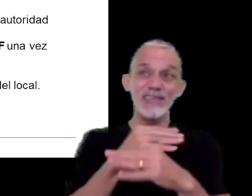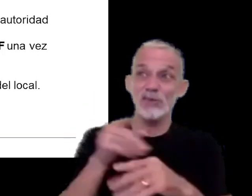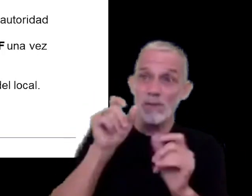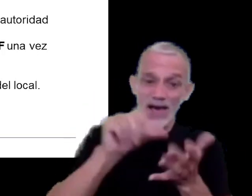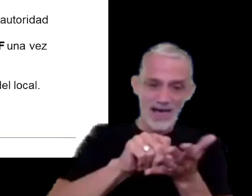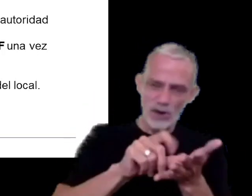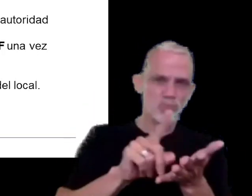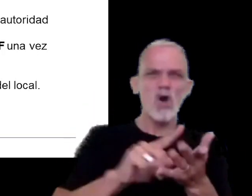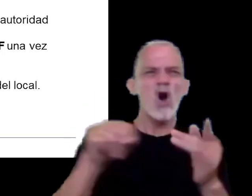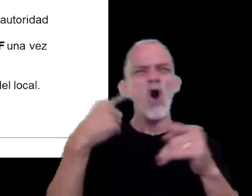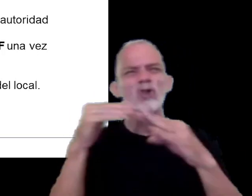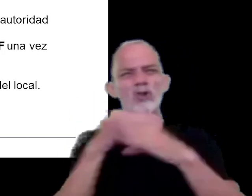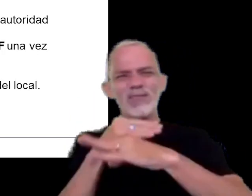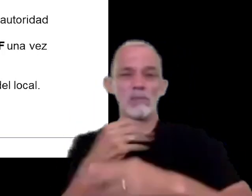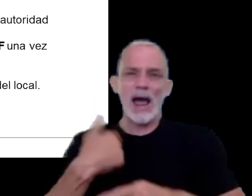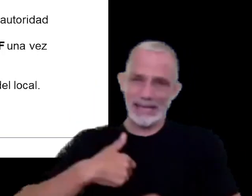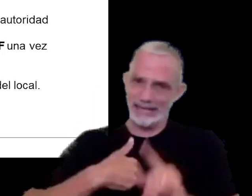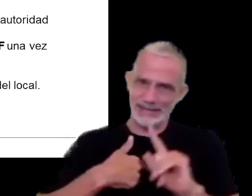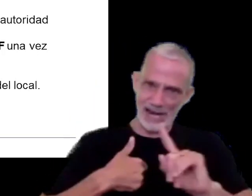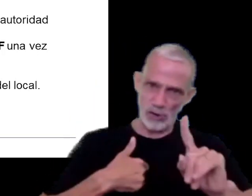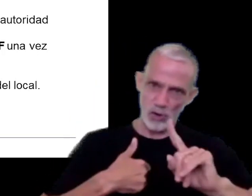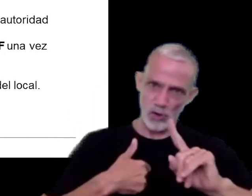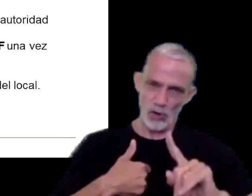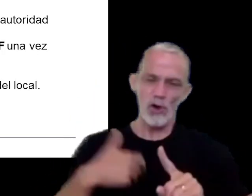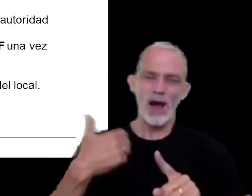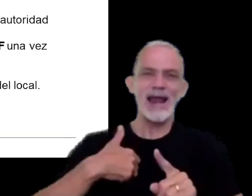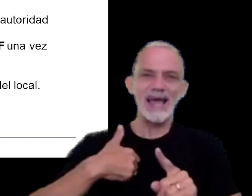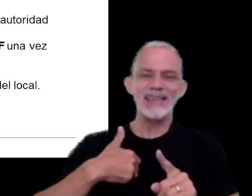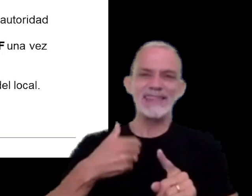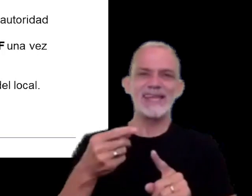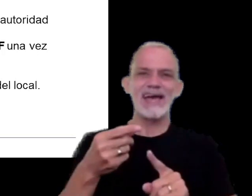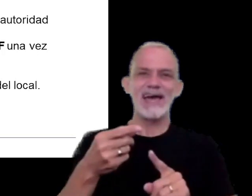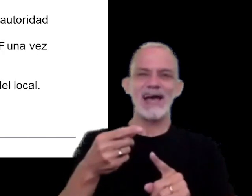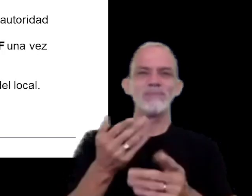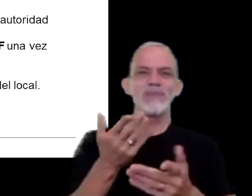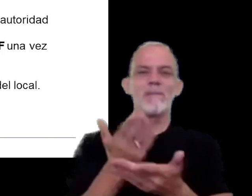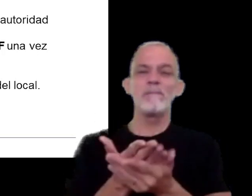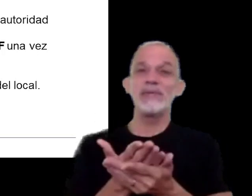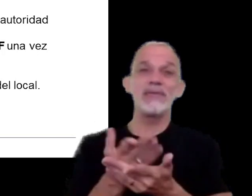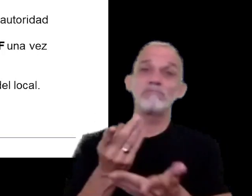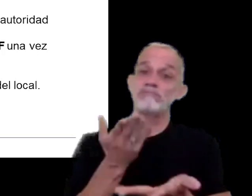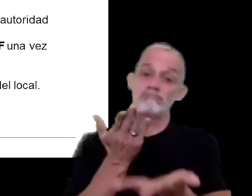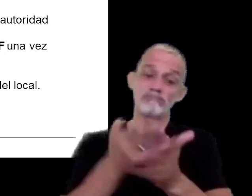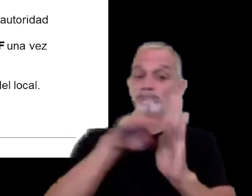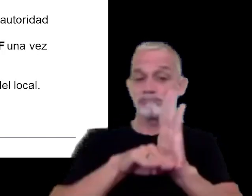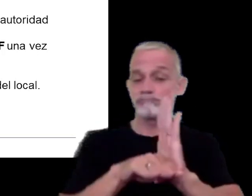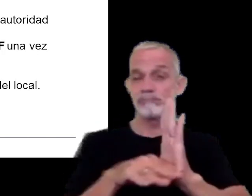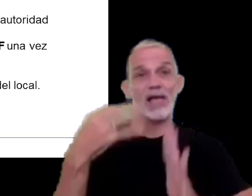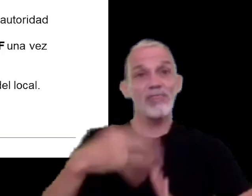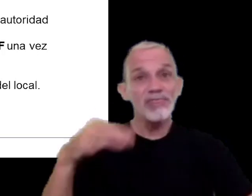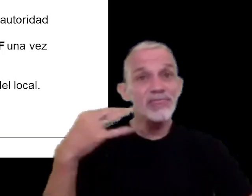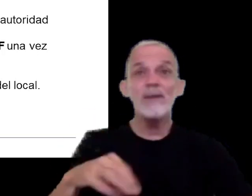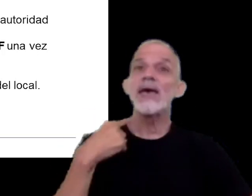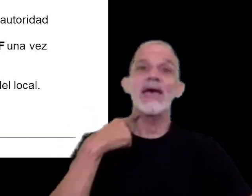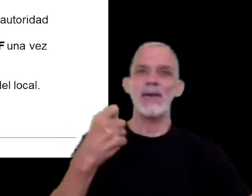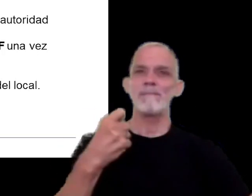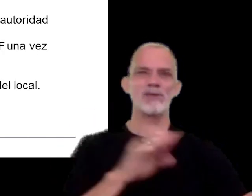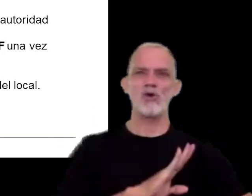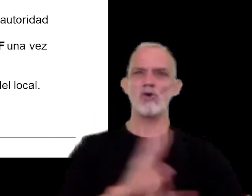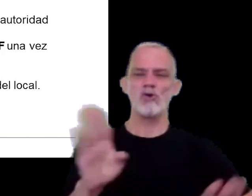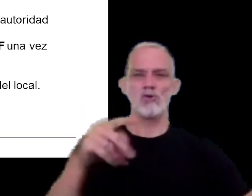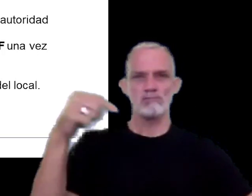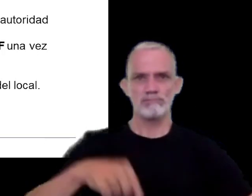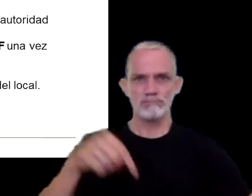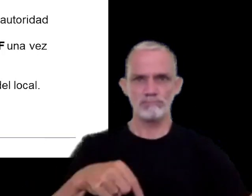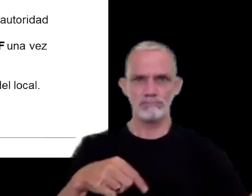no es el caso de argentina que es tiene como exigencia que se presente en el idioma nacional